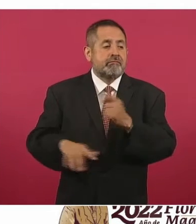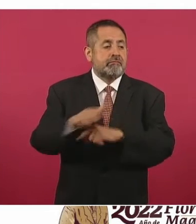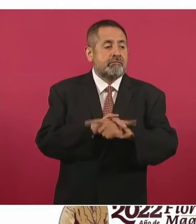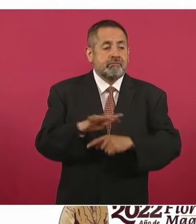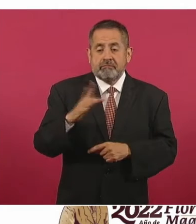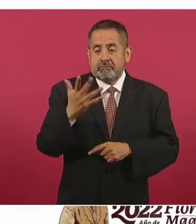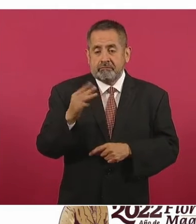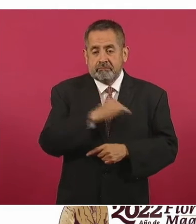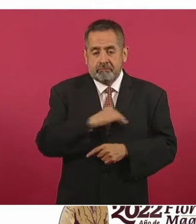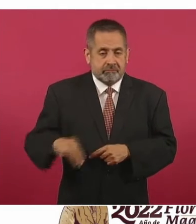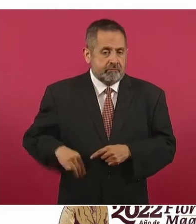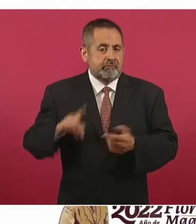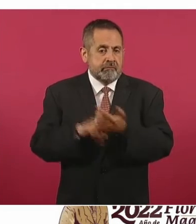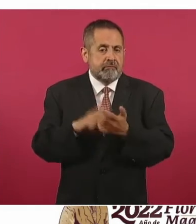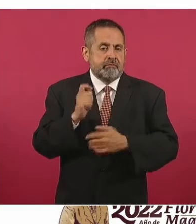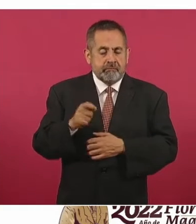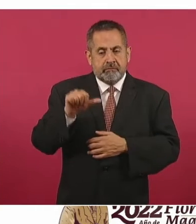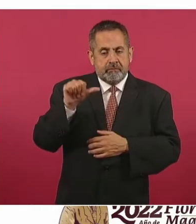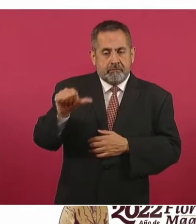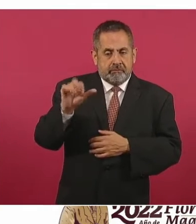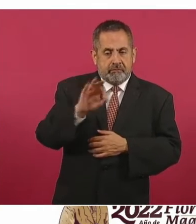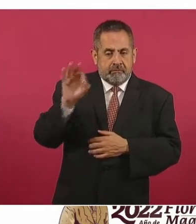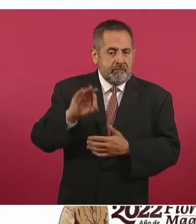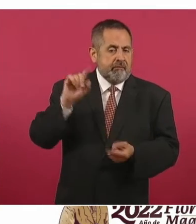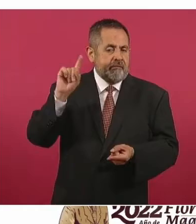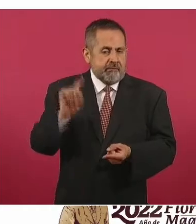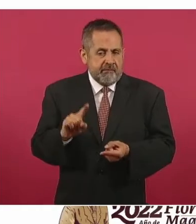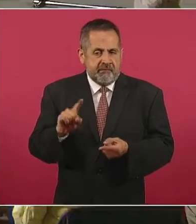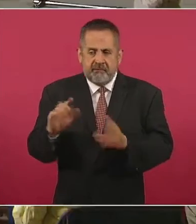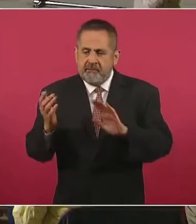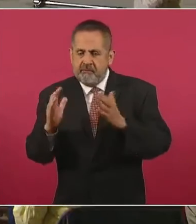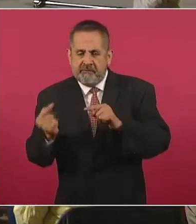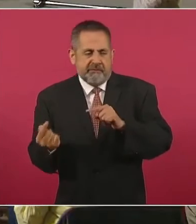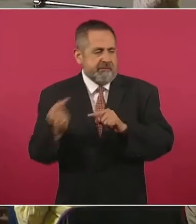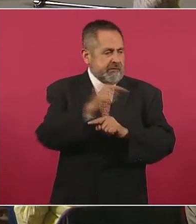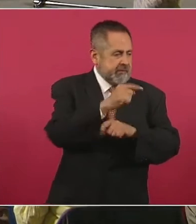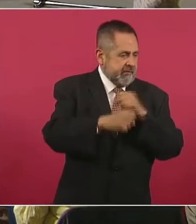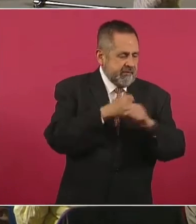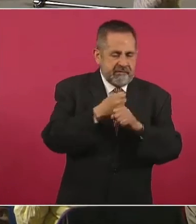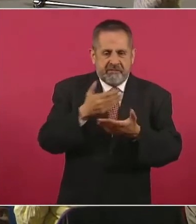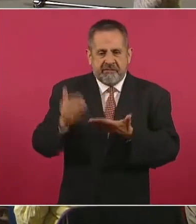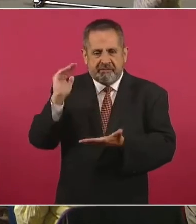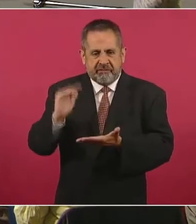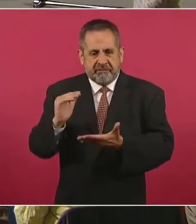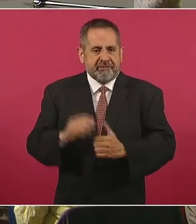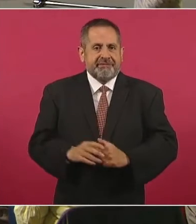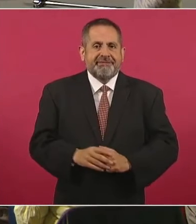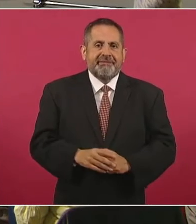dieciséis por ciento, en comparación con el mismo periodo del año anterior. Adelante,